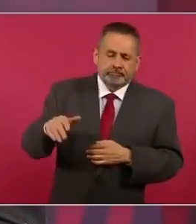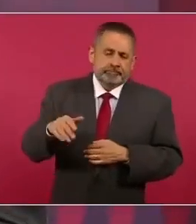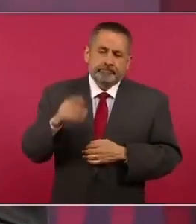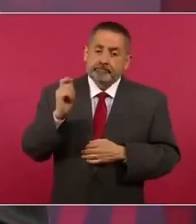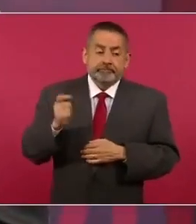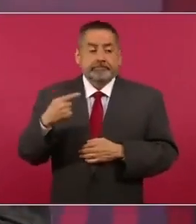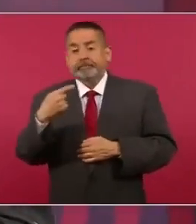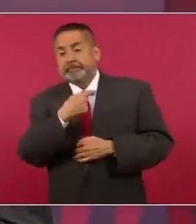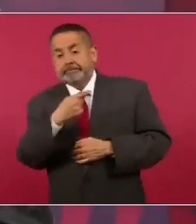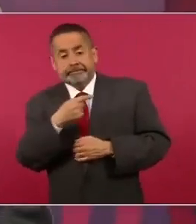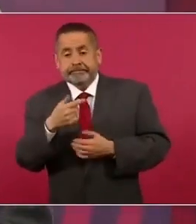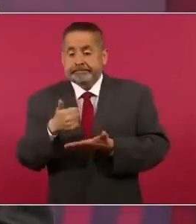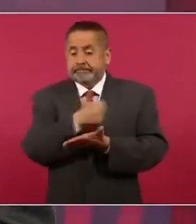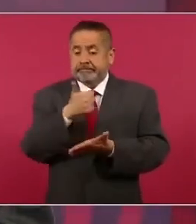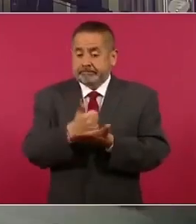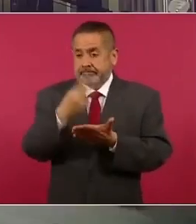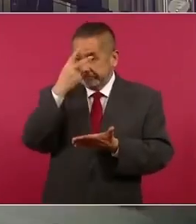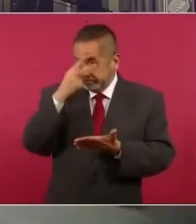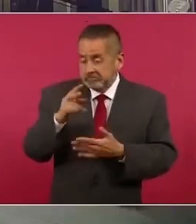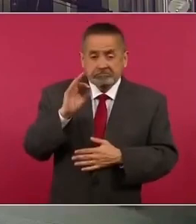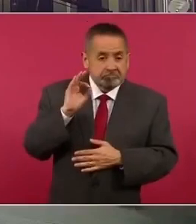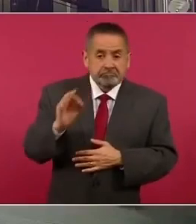se estaba avanzando en la transformación